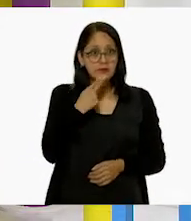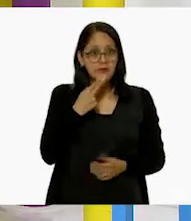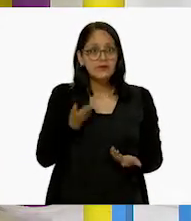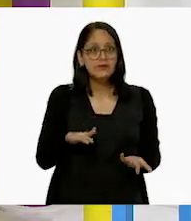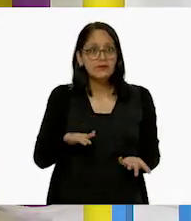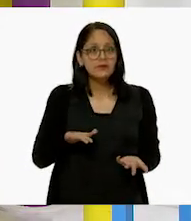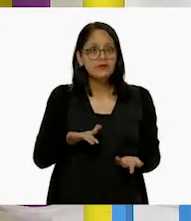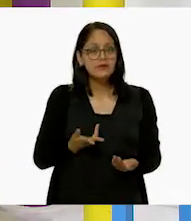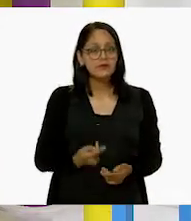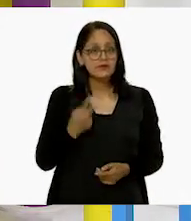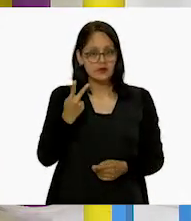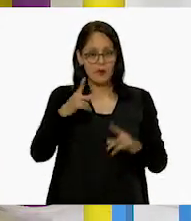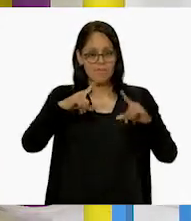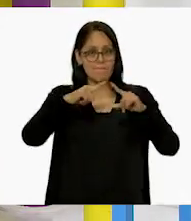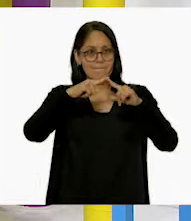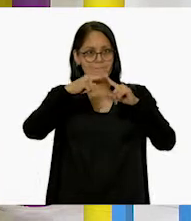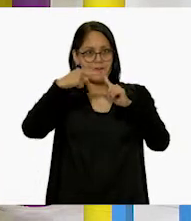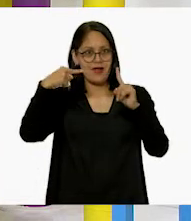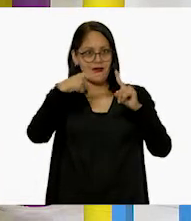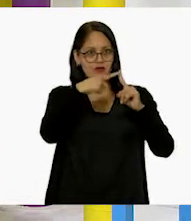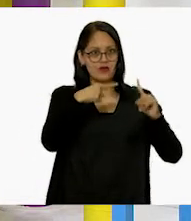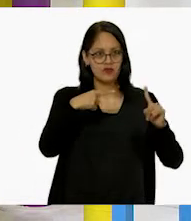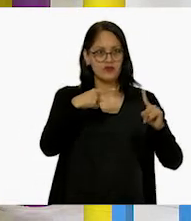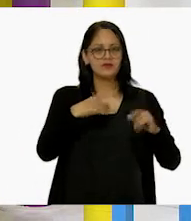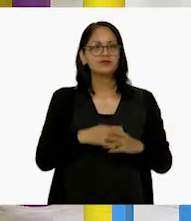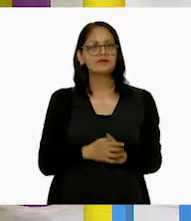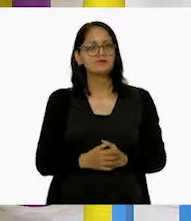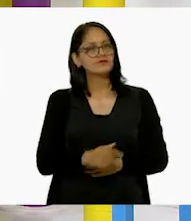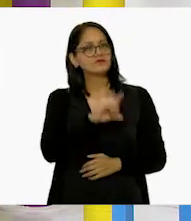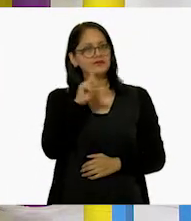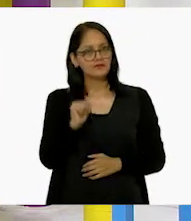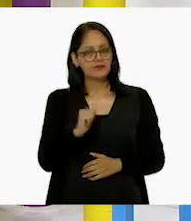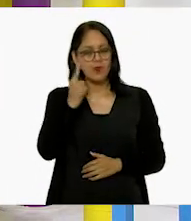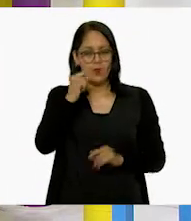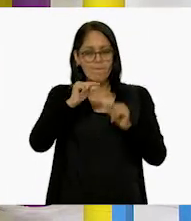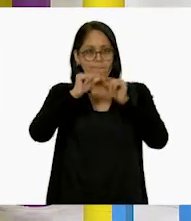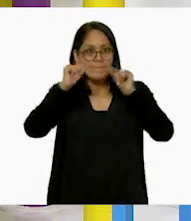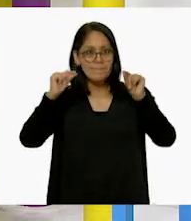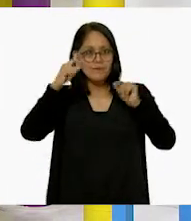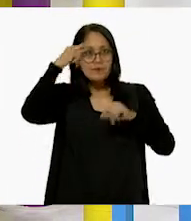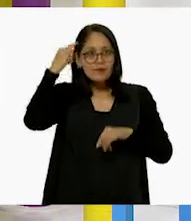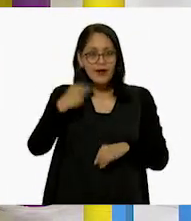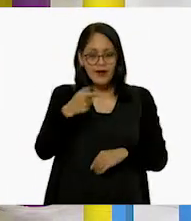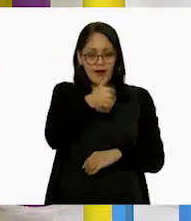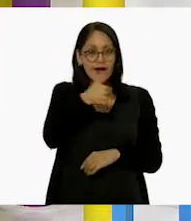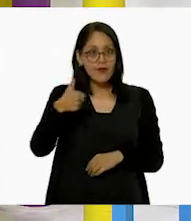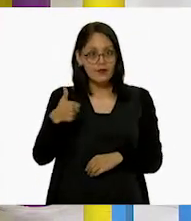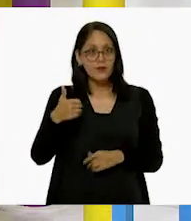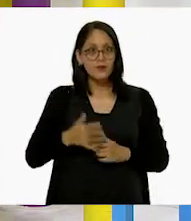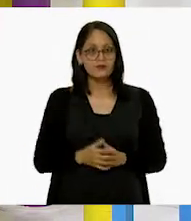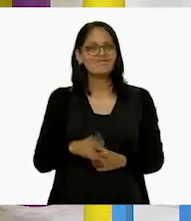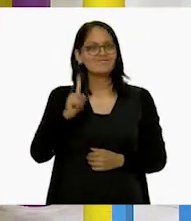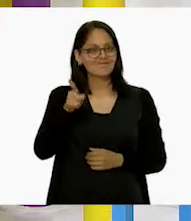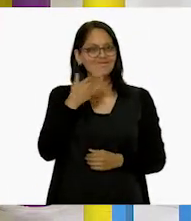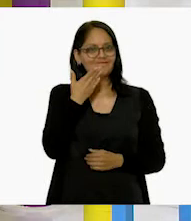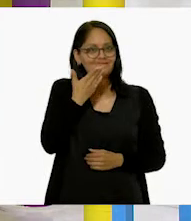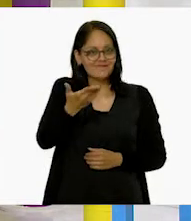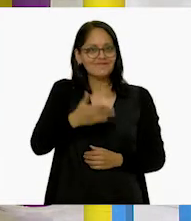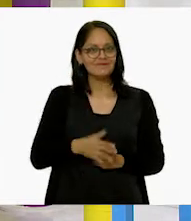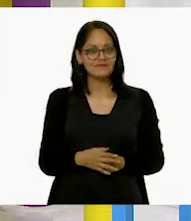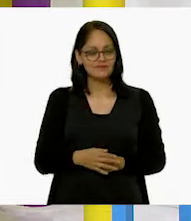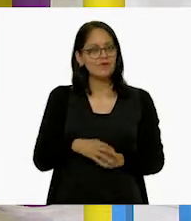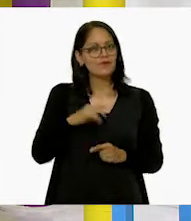dos palitos para cada lado largo. Así. Y luego un palito para cada uno de los lados cortos. Muy bien. Y así